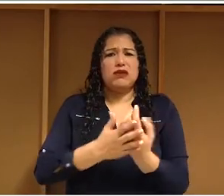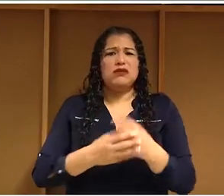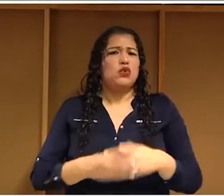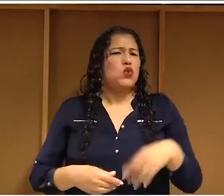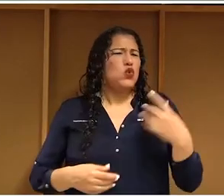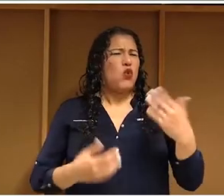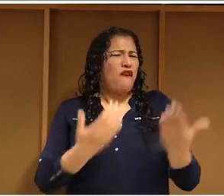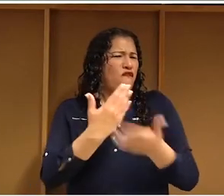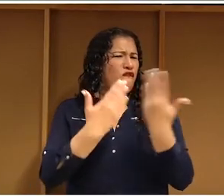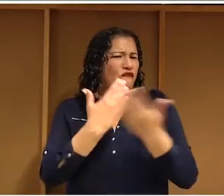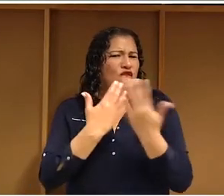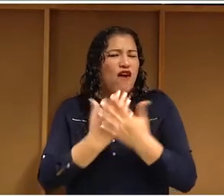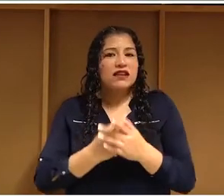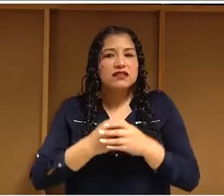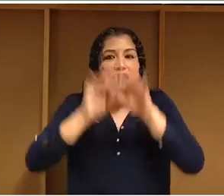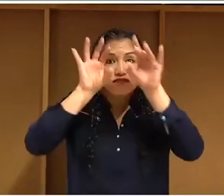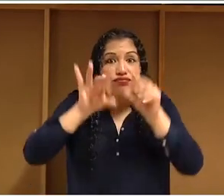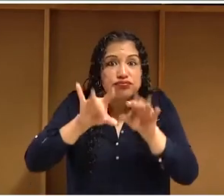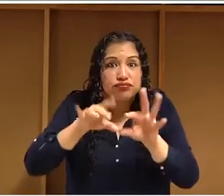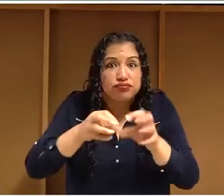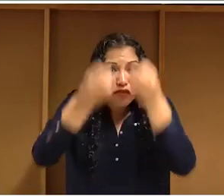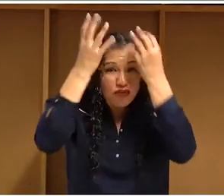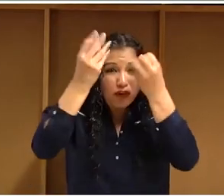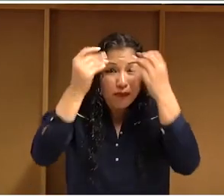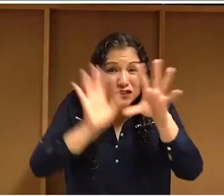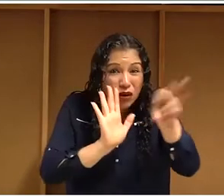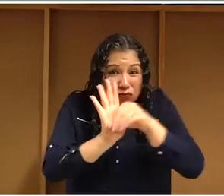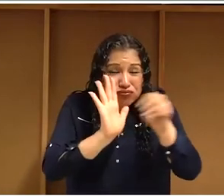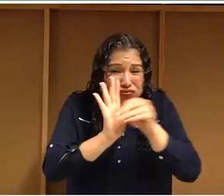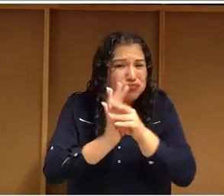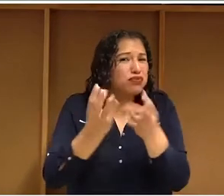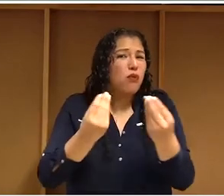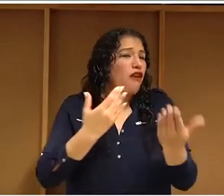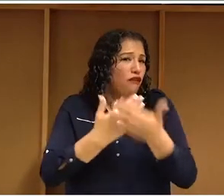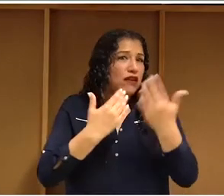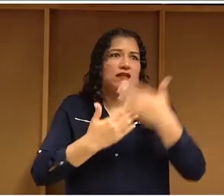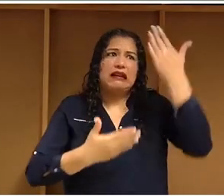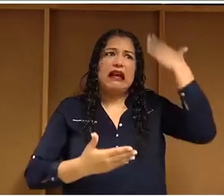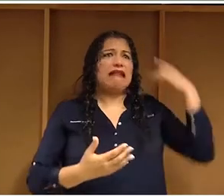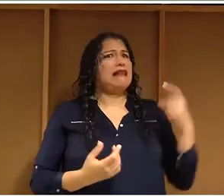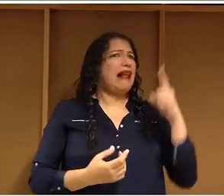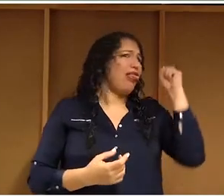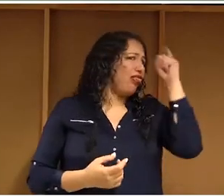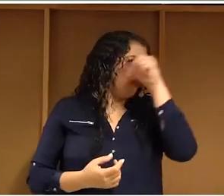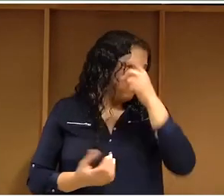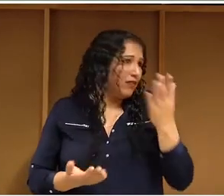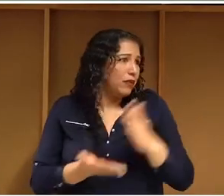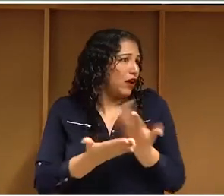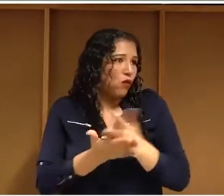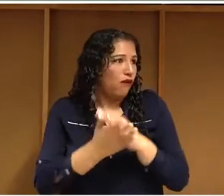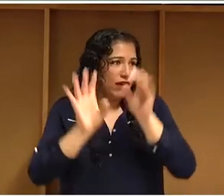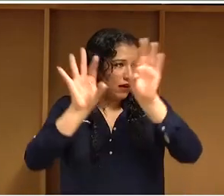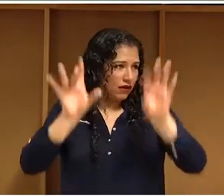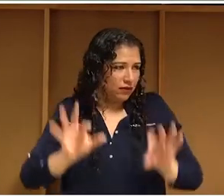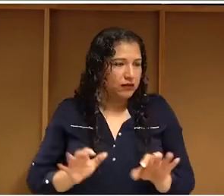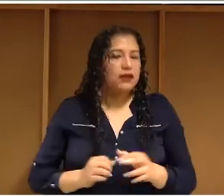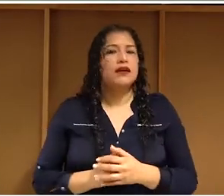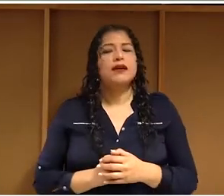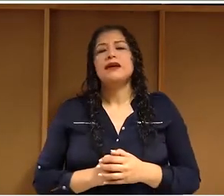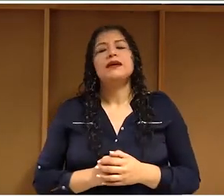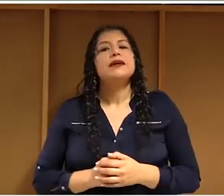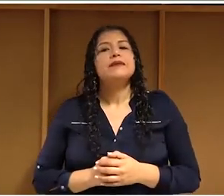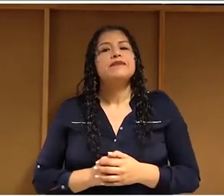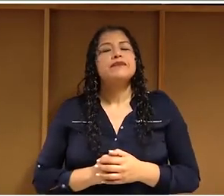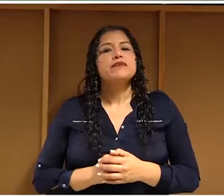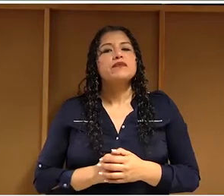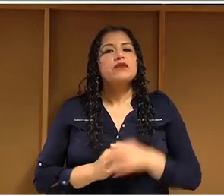cantidad de materiales educativos disponibles y repositorios a los cuales ellos también pueden contribuir y esto es algo que